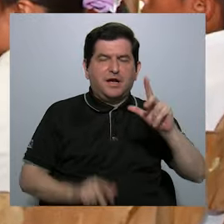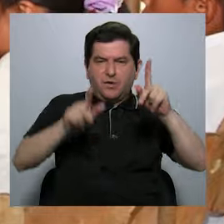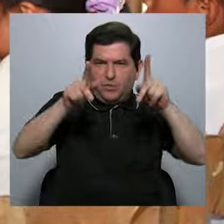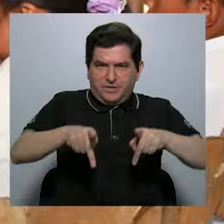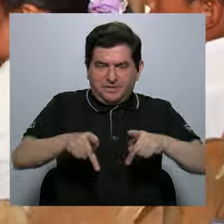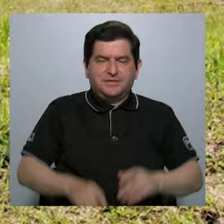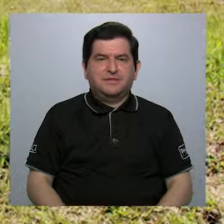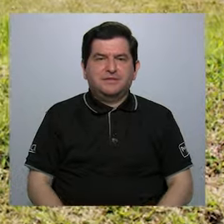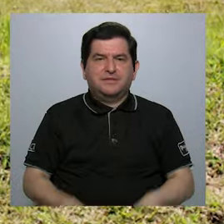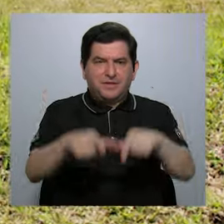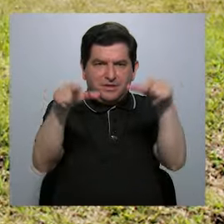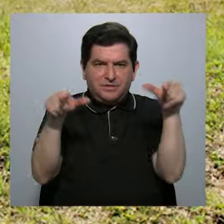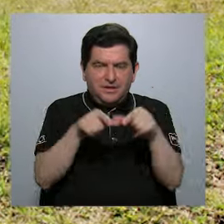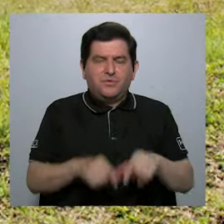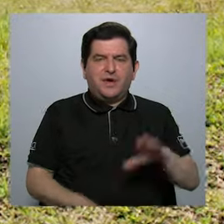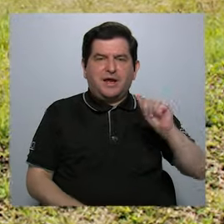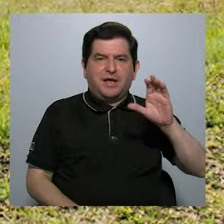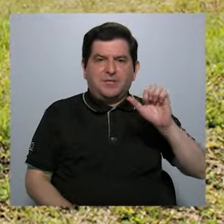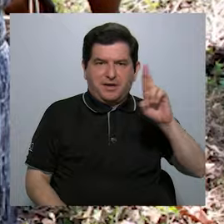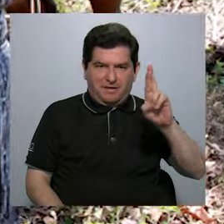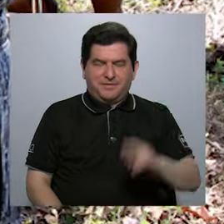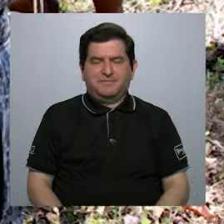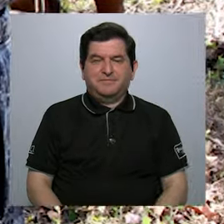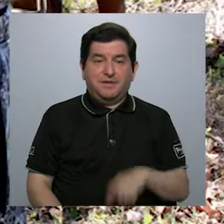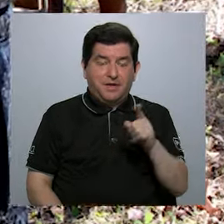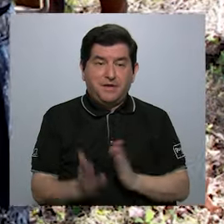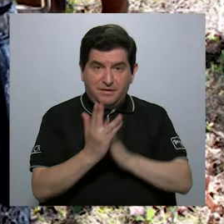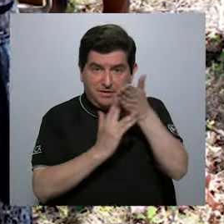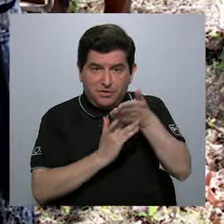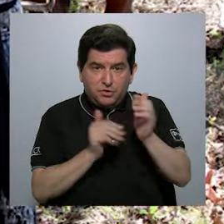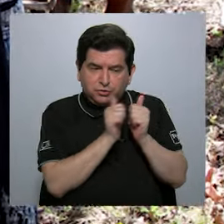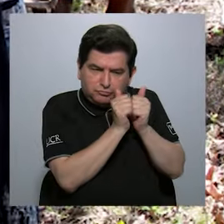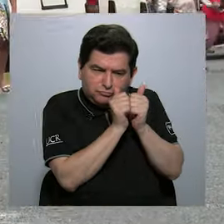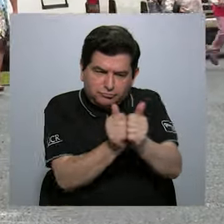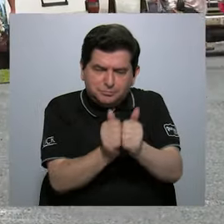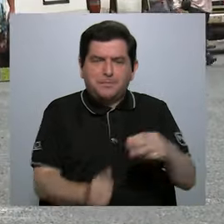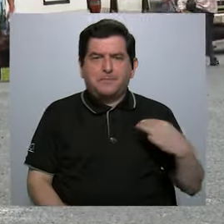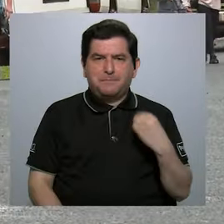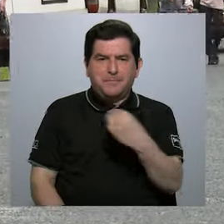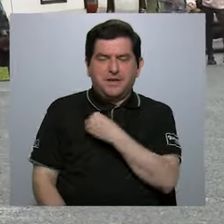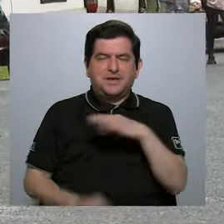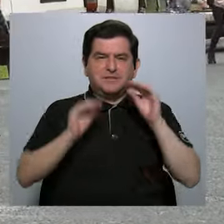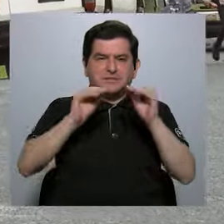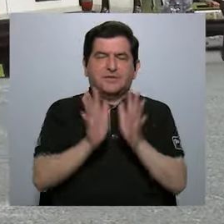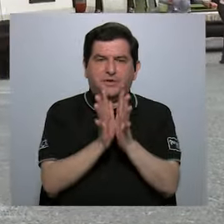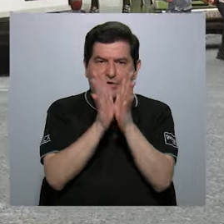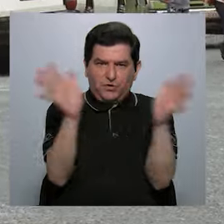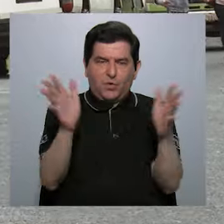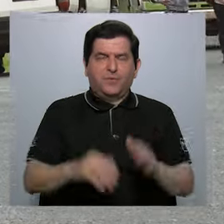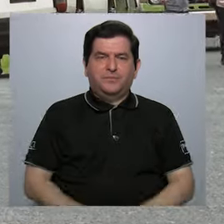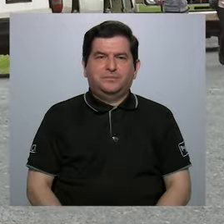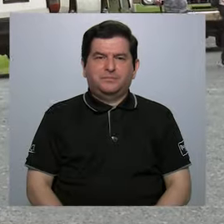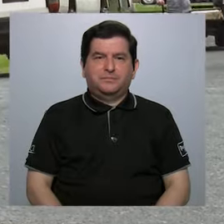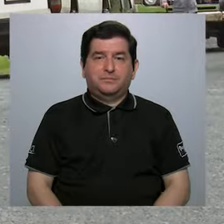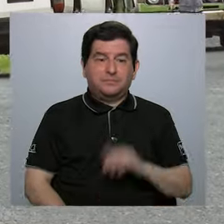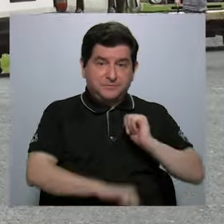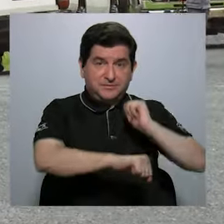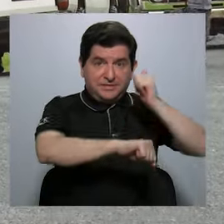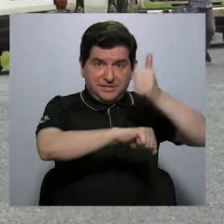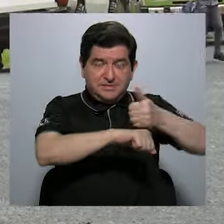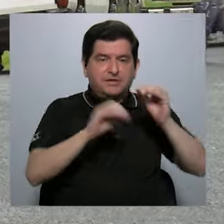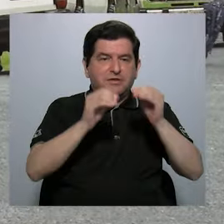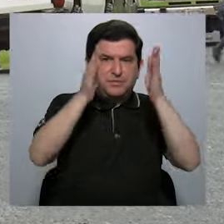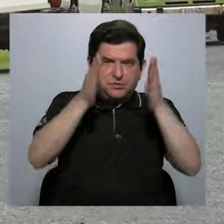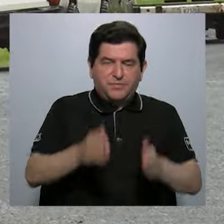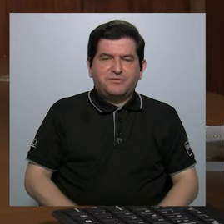personas de territorios cabécares, quienes mediante el acompañamiento del MEP son colocados como docentes en sus